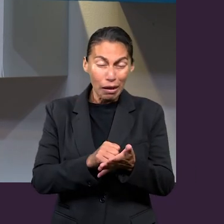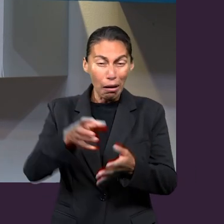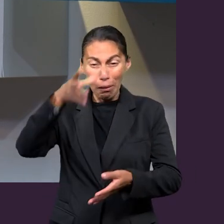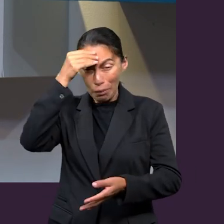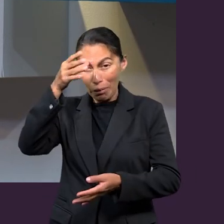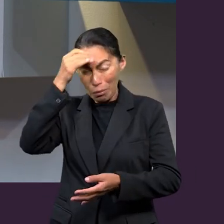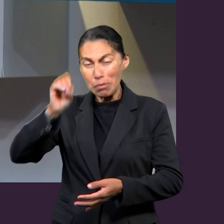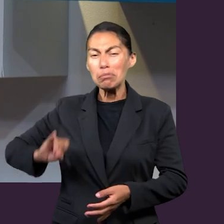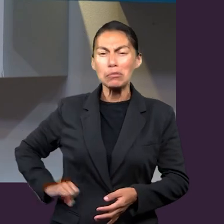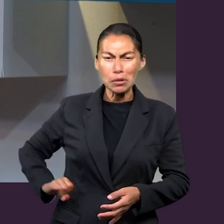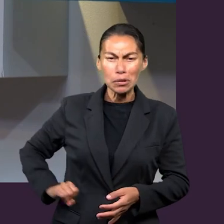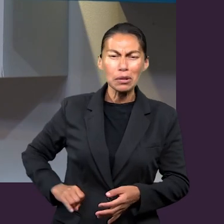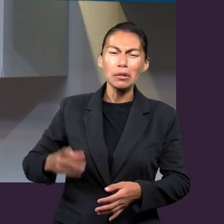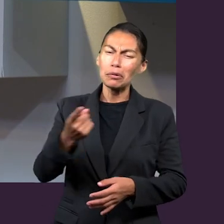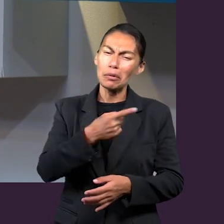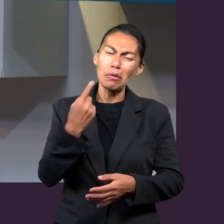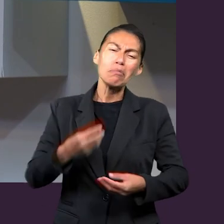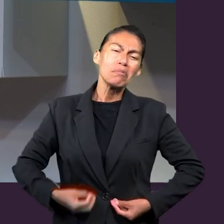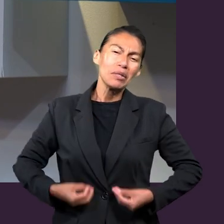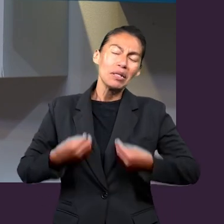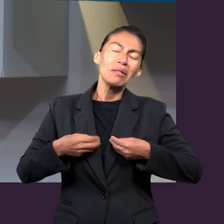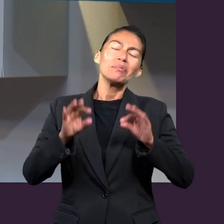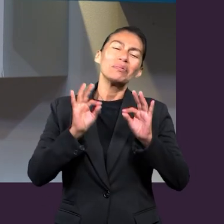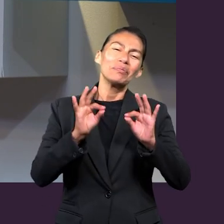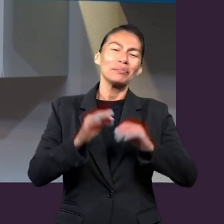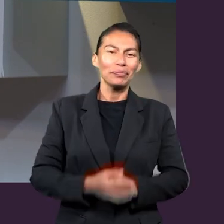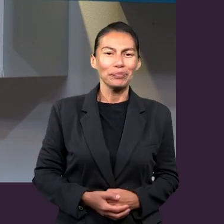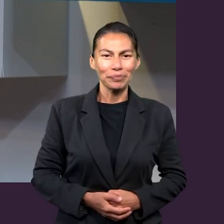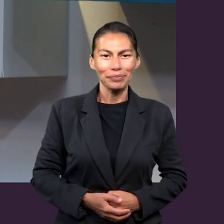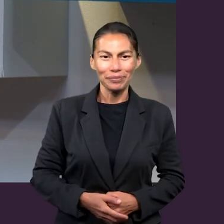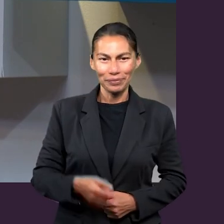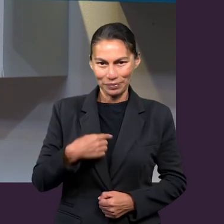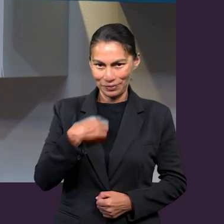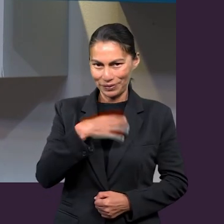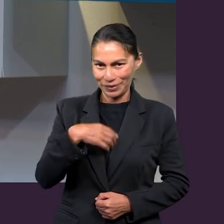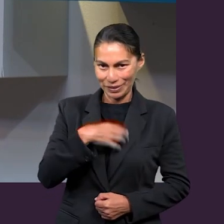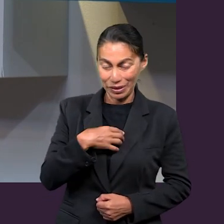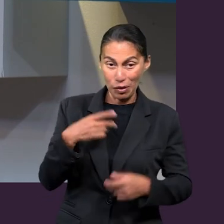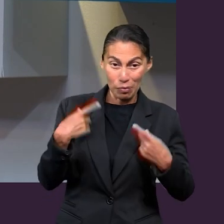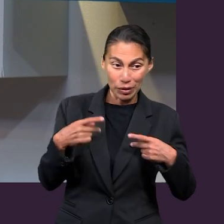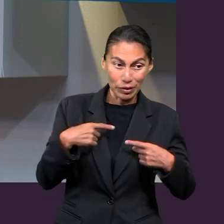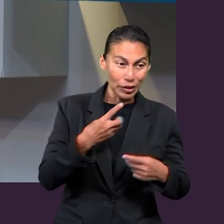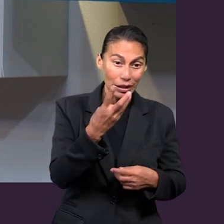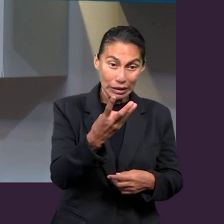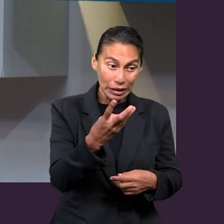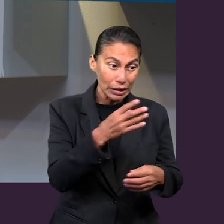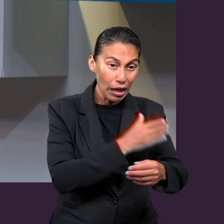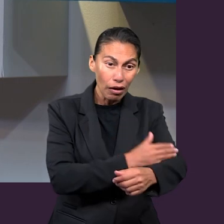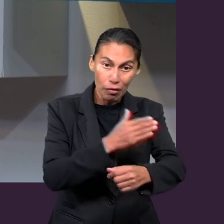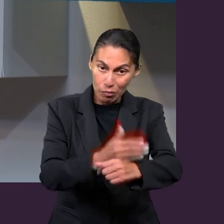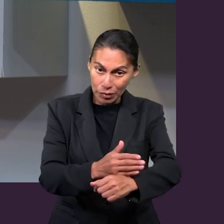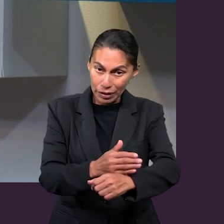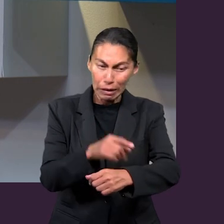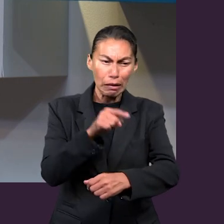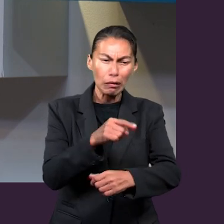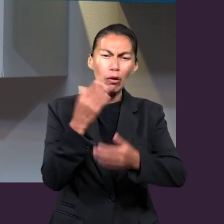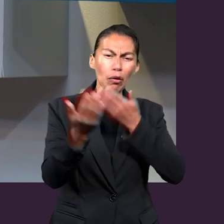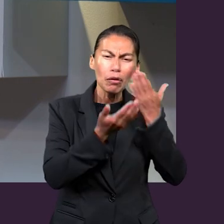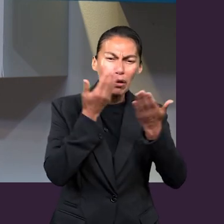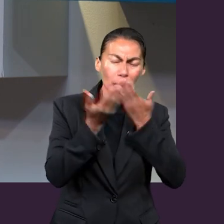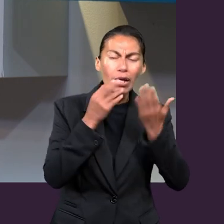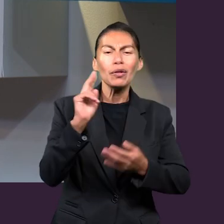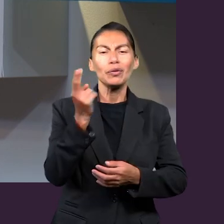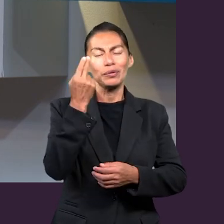y a la vez práctico para toda nuestra vida. Estoy contento porque hoy nos acompañan, como es habitual en este formato,